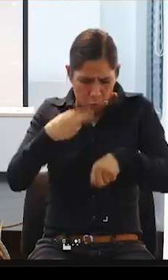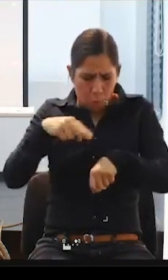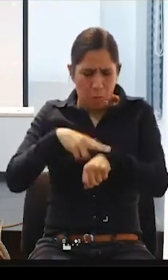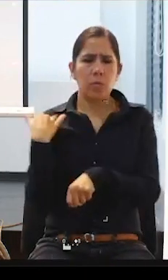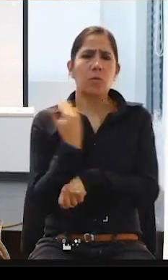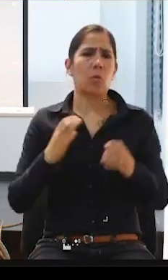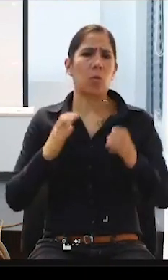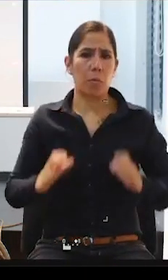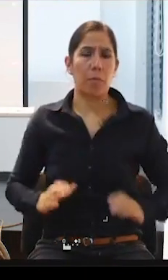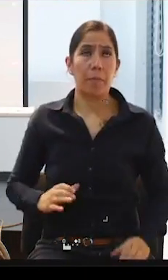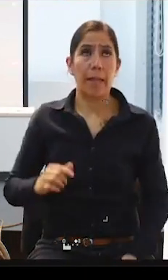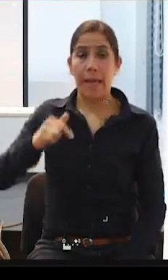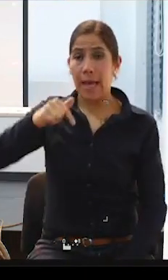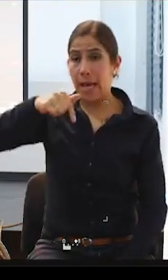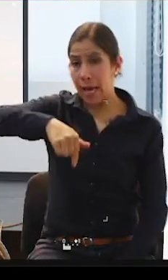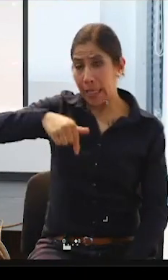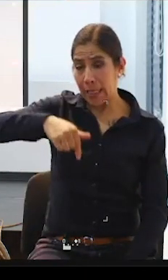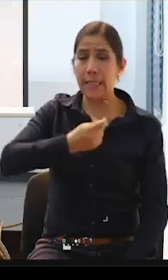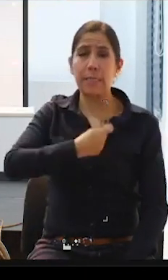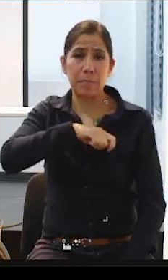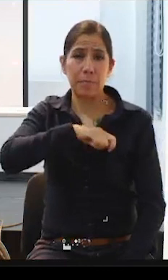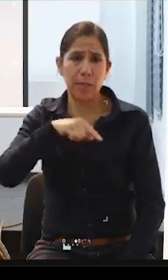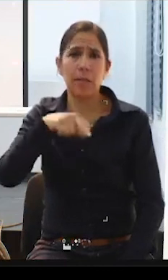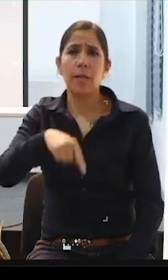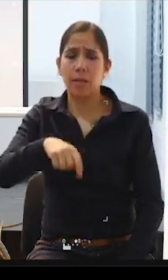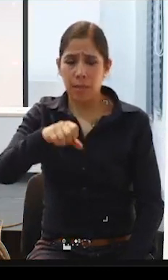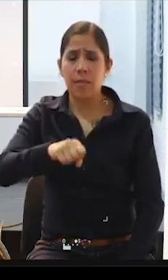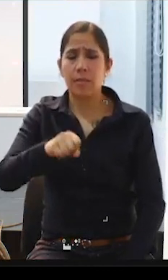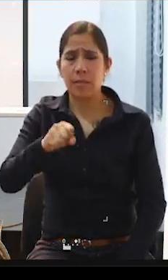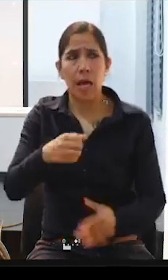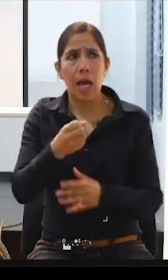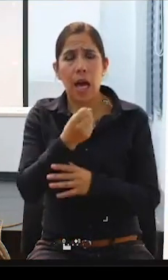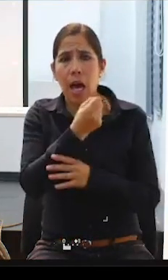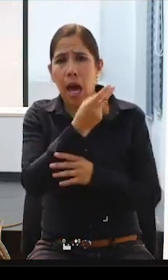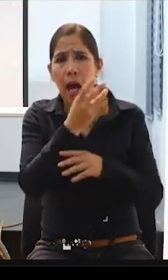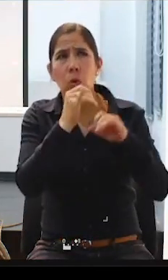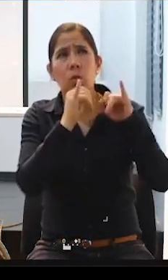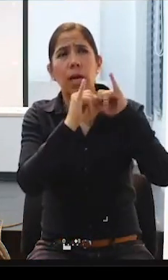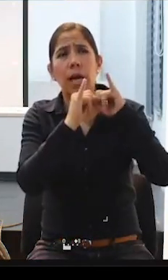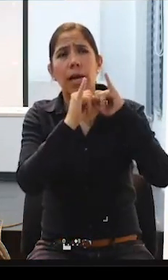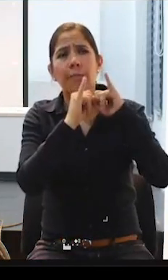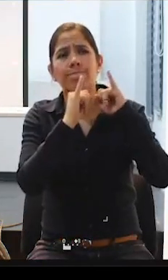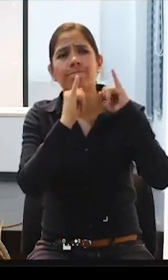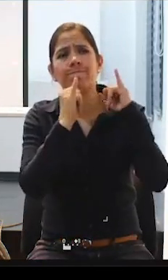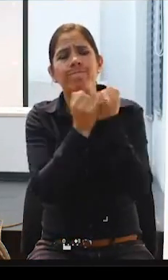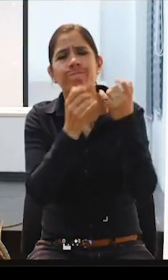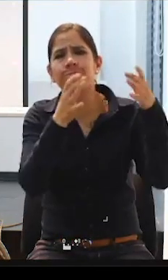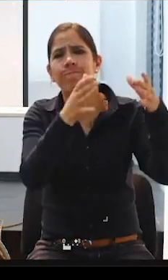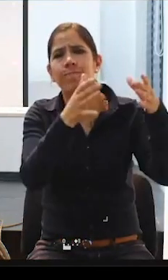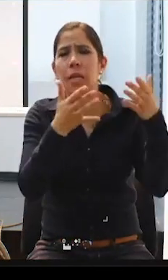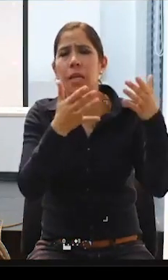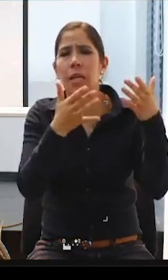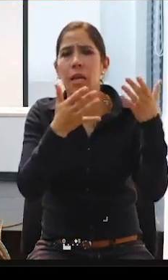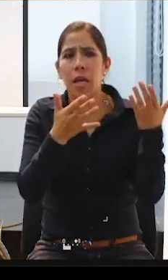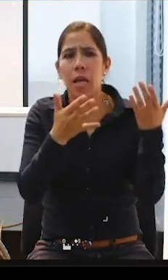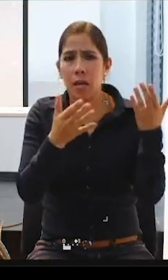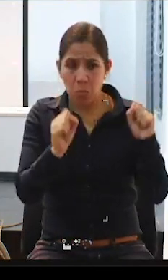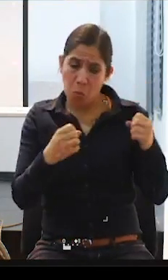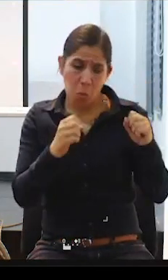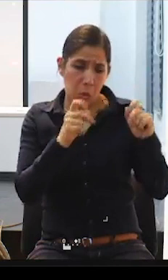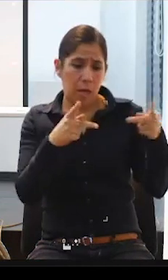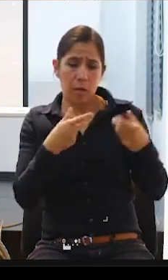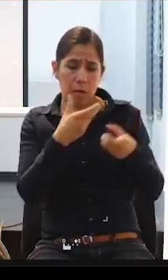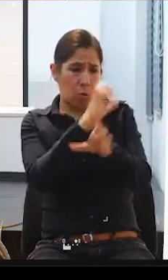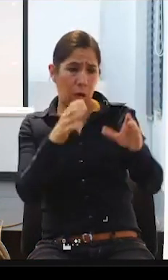aquí sí que hay sí que hay instituciones que dejan pues, bueno, pues te damos una habitación